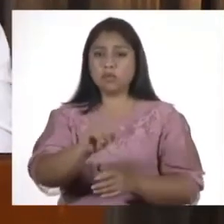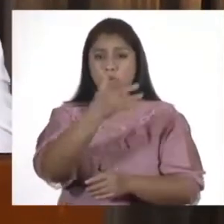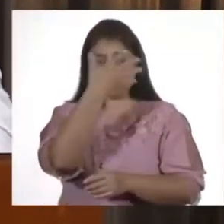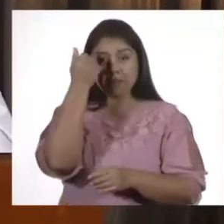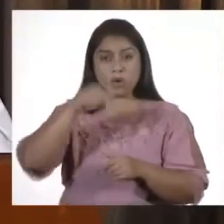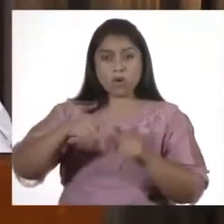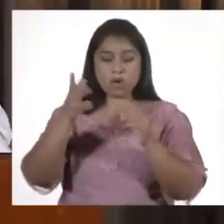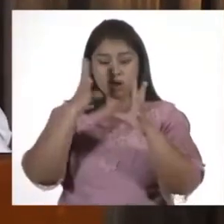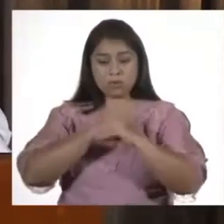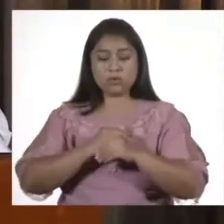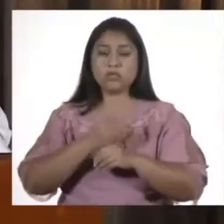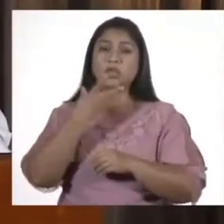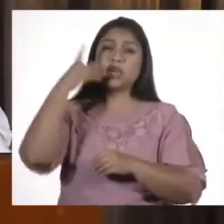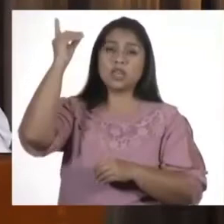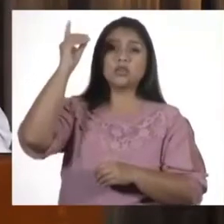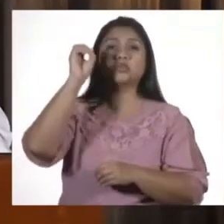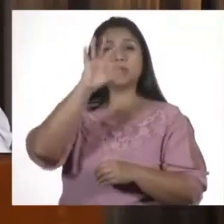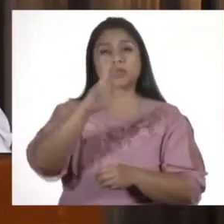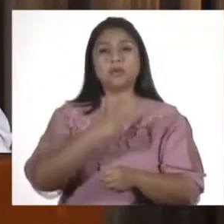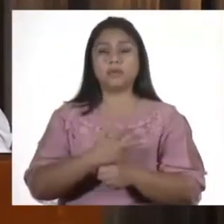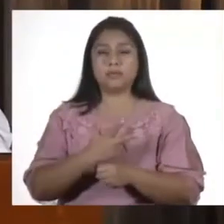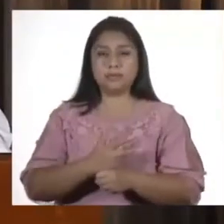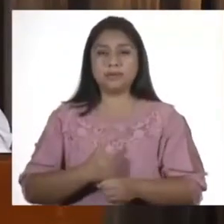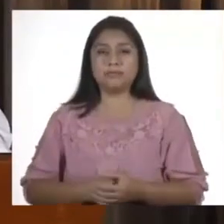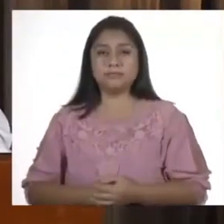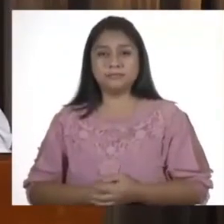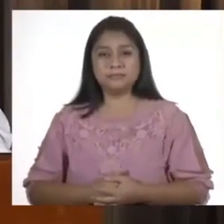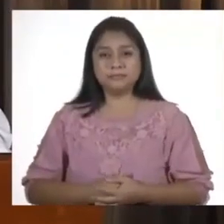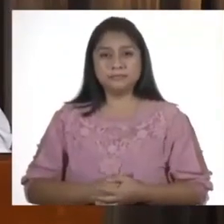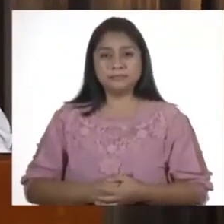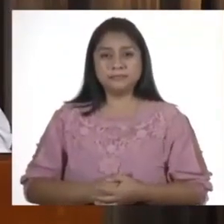les olvide de pedir hoy en la noche que Dios bendiga a Guatemala.